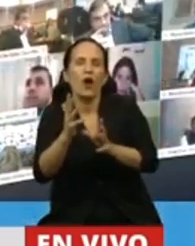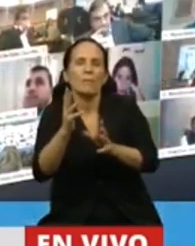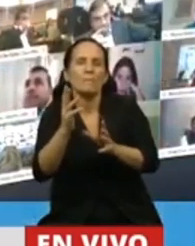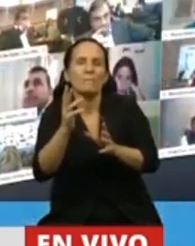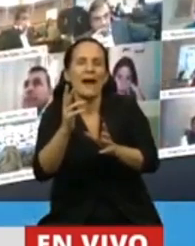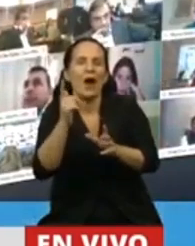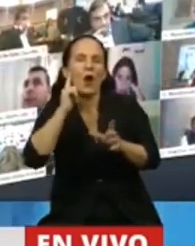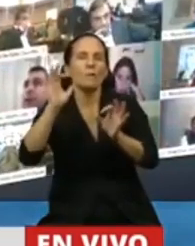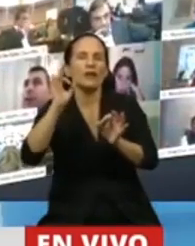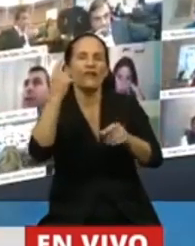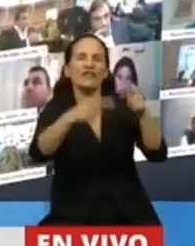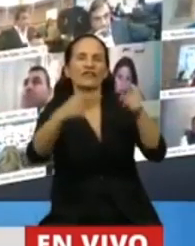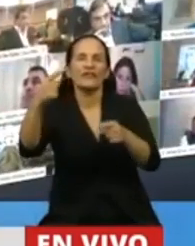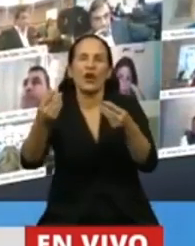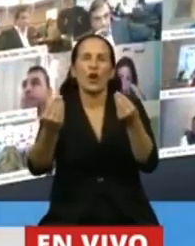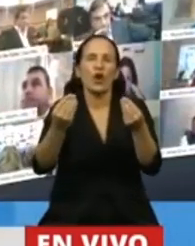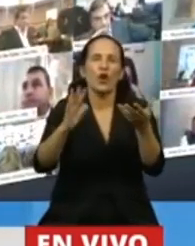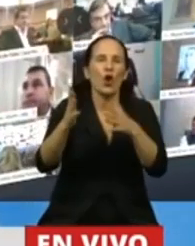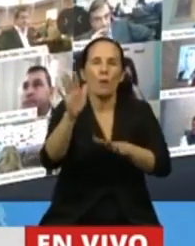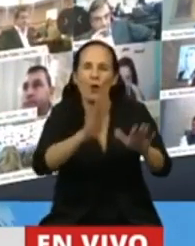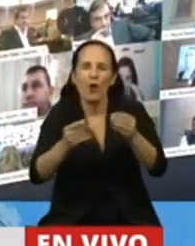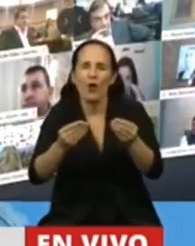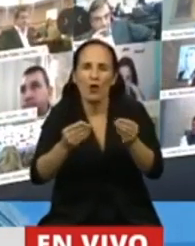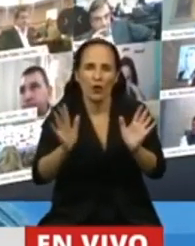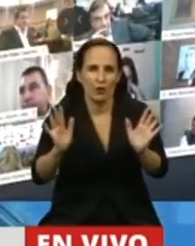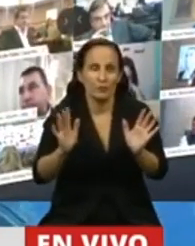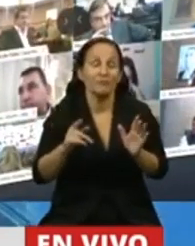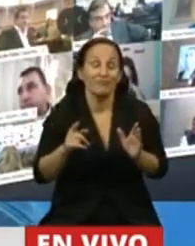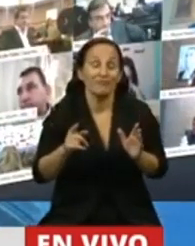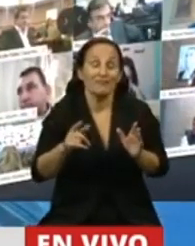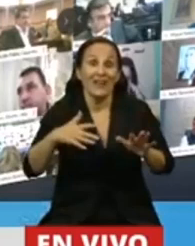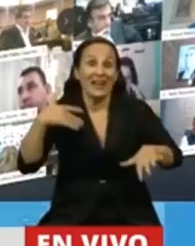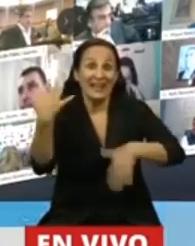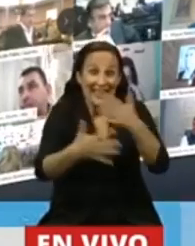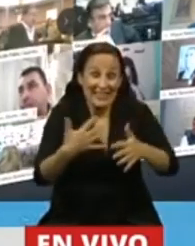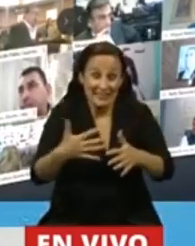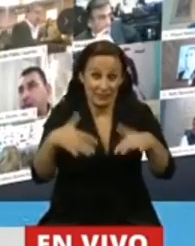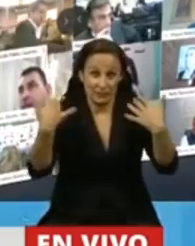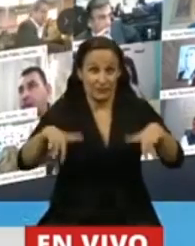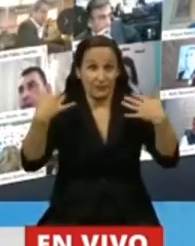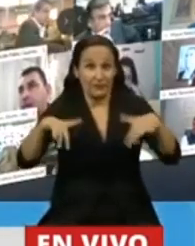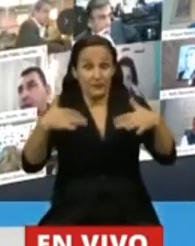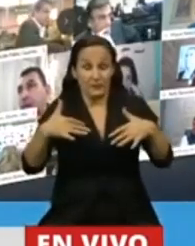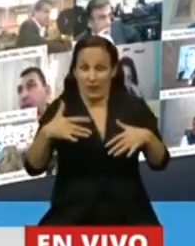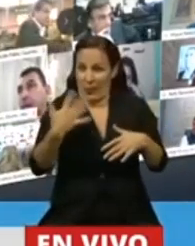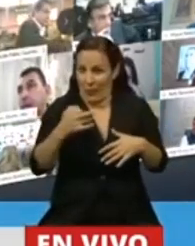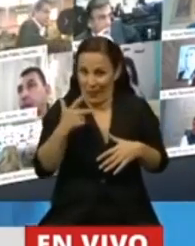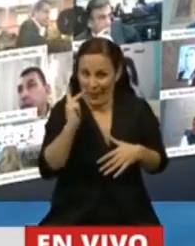dónde comenzar, no sobre la magnitud de la crisis, hay que ser sincero en eso.